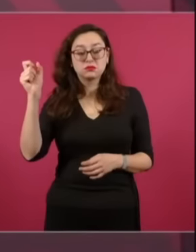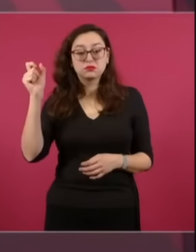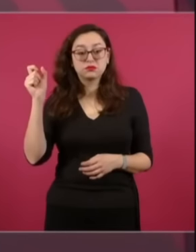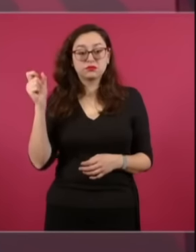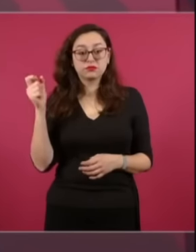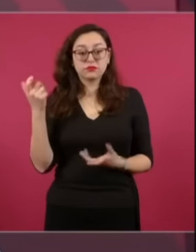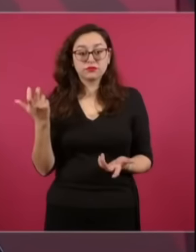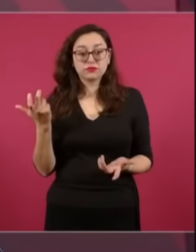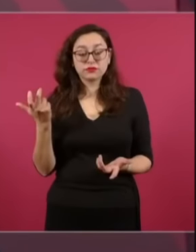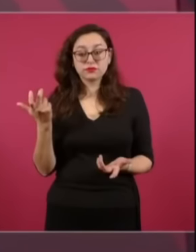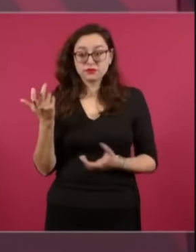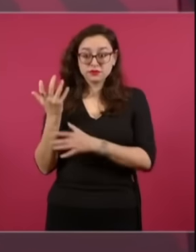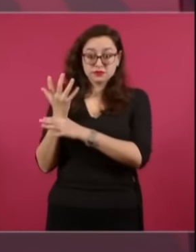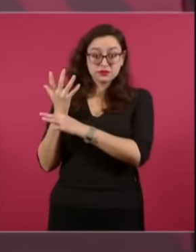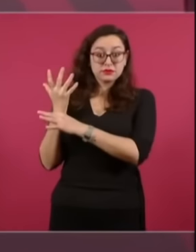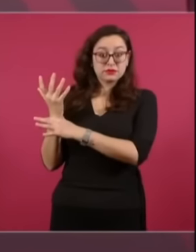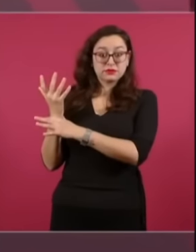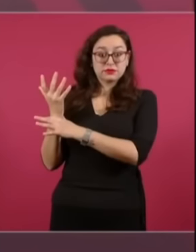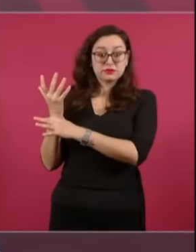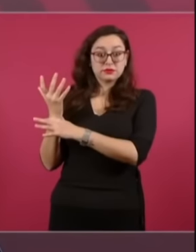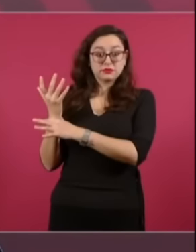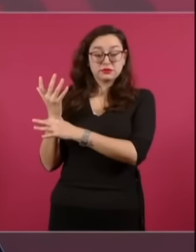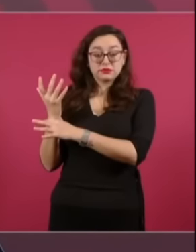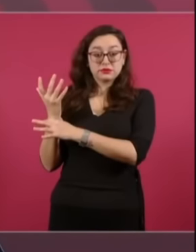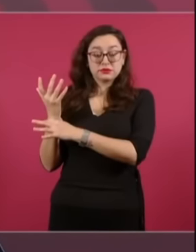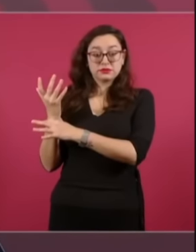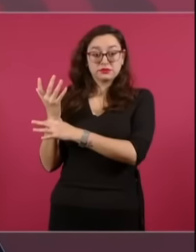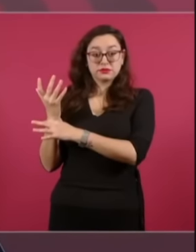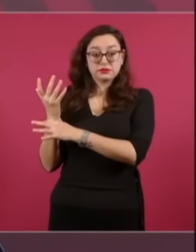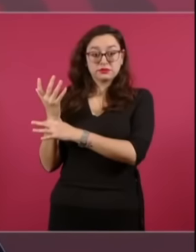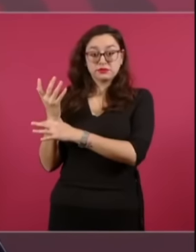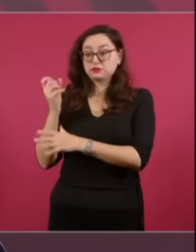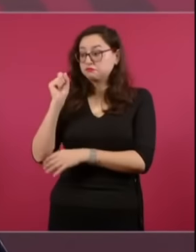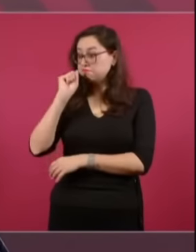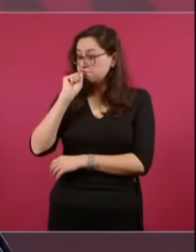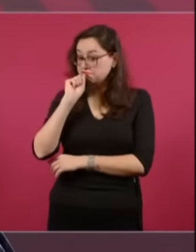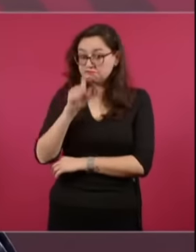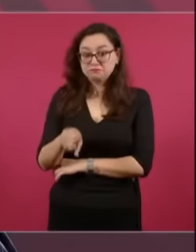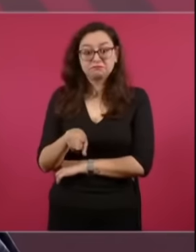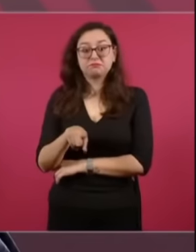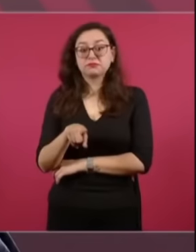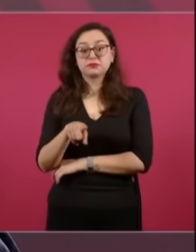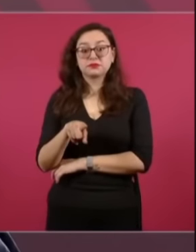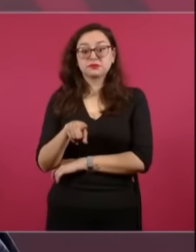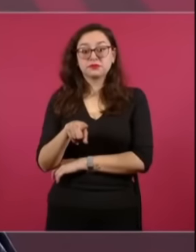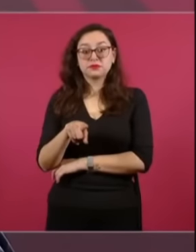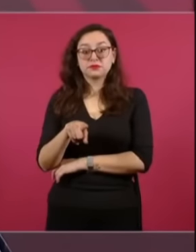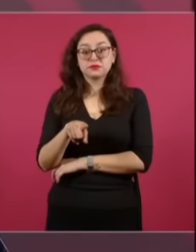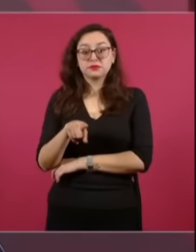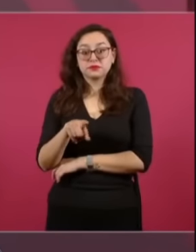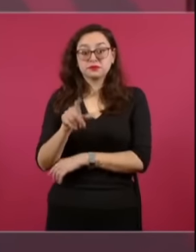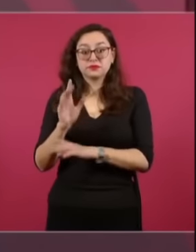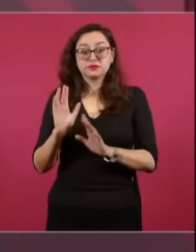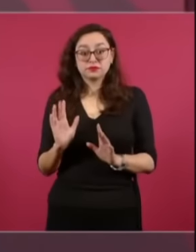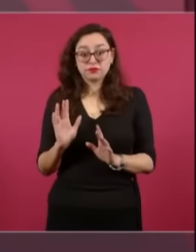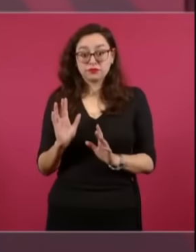no deben en el Poder Legislativo enviar en el caso de que se aprobara